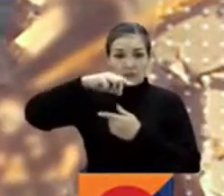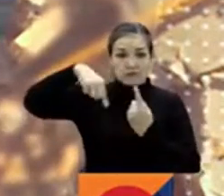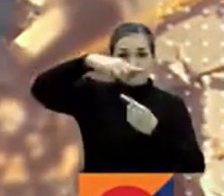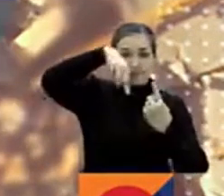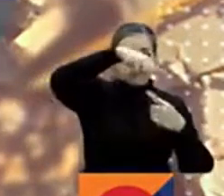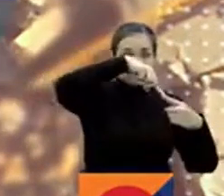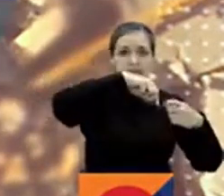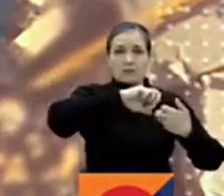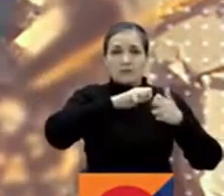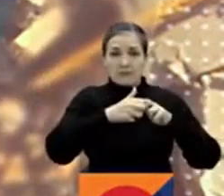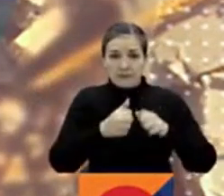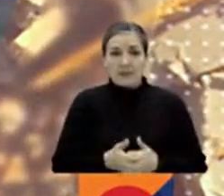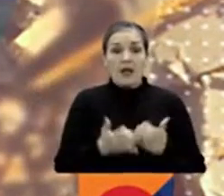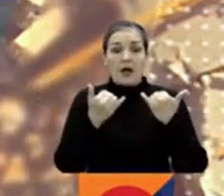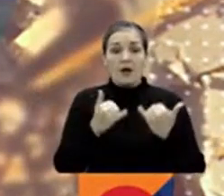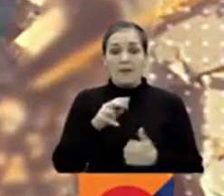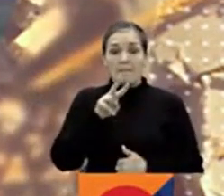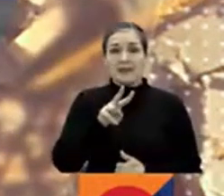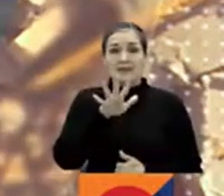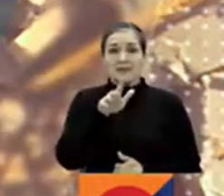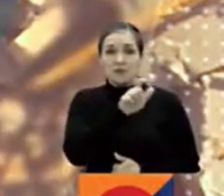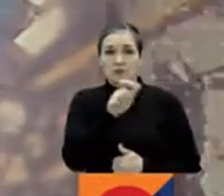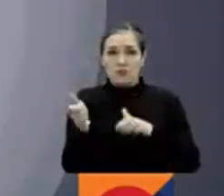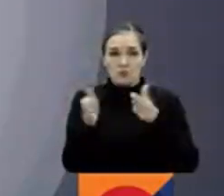causando al menos 25 muertos.